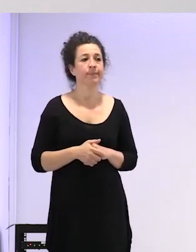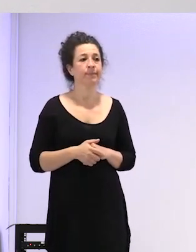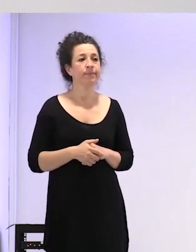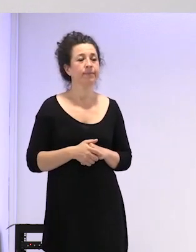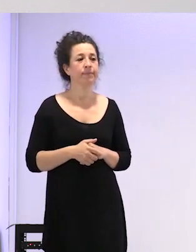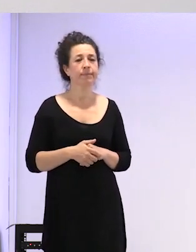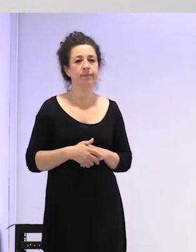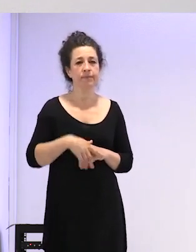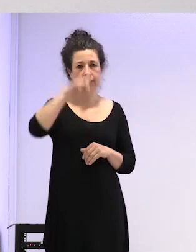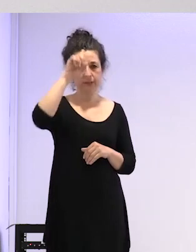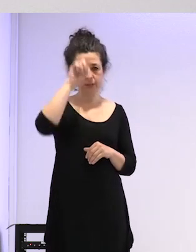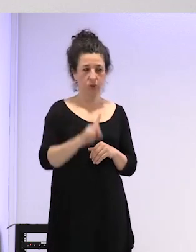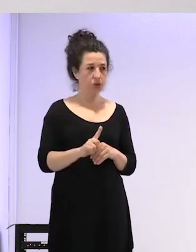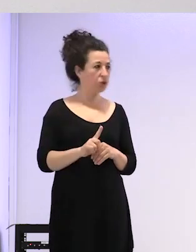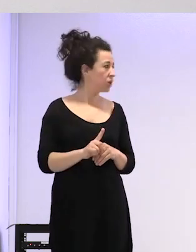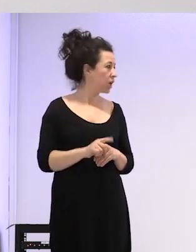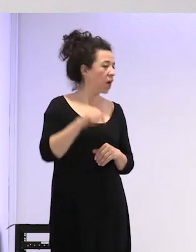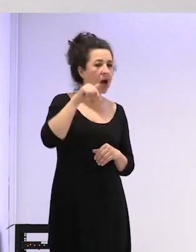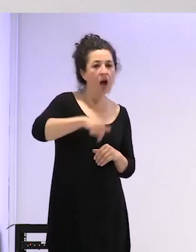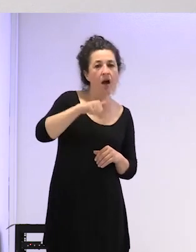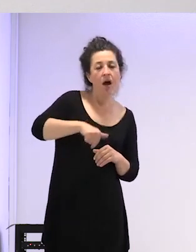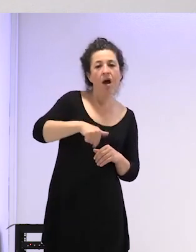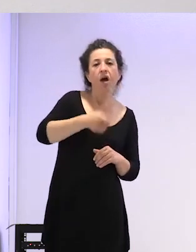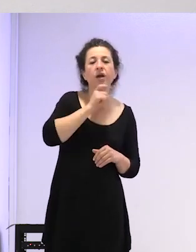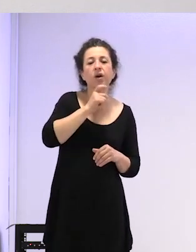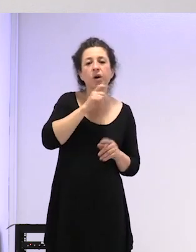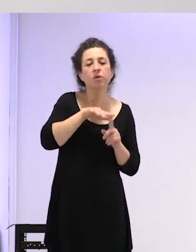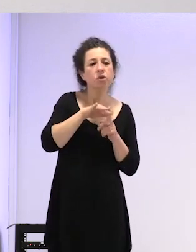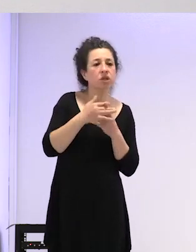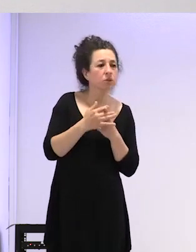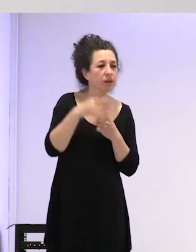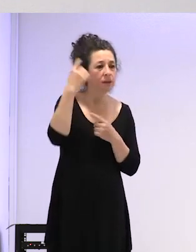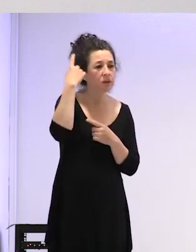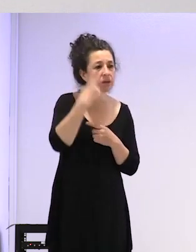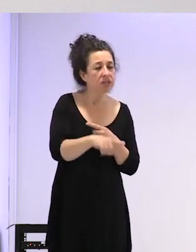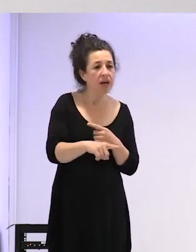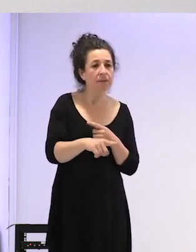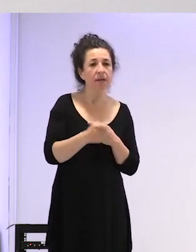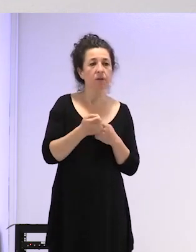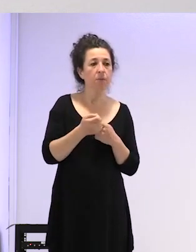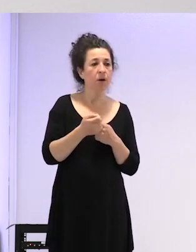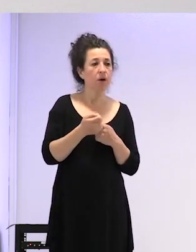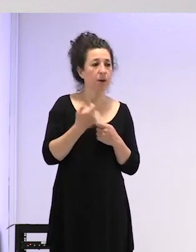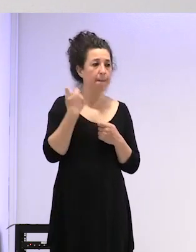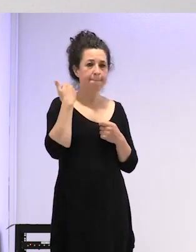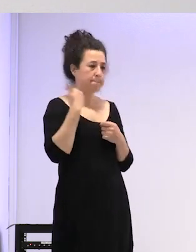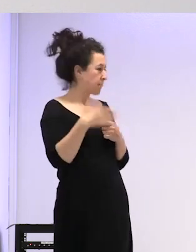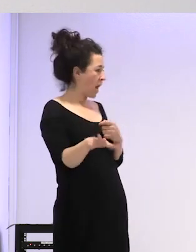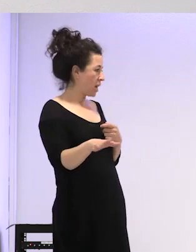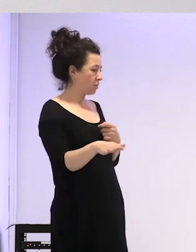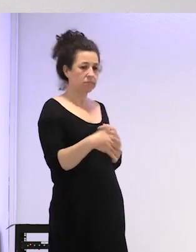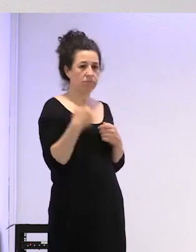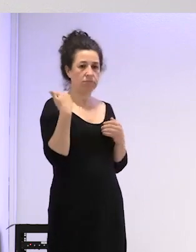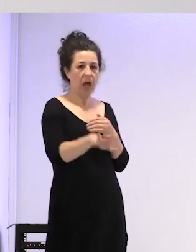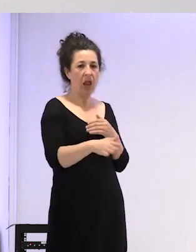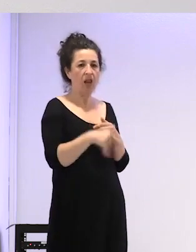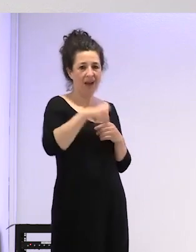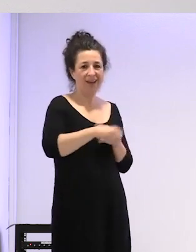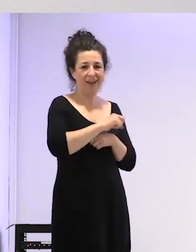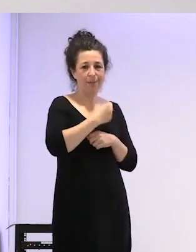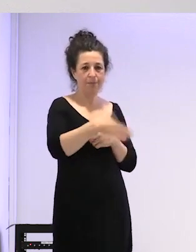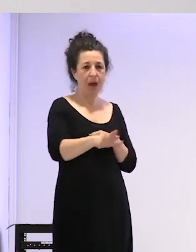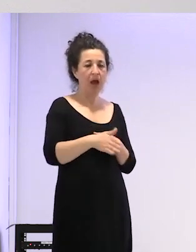no sé si alguien sabe cómo están aquí en en vuestra comunidad el tema del suministro mal pero